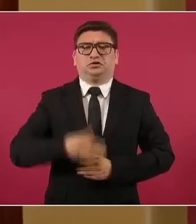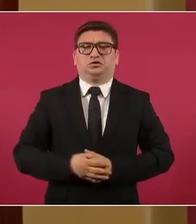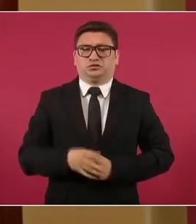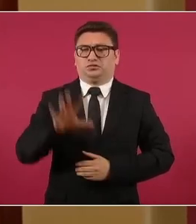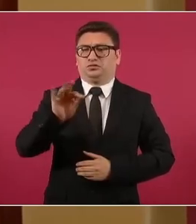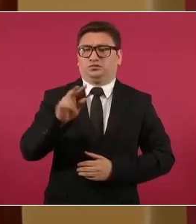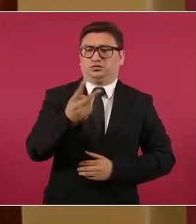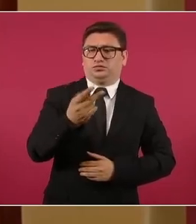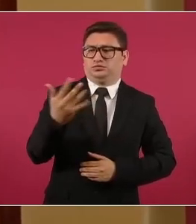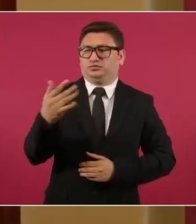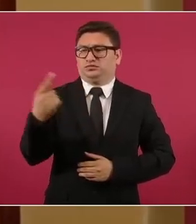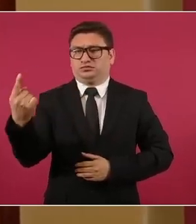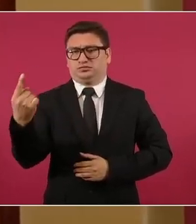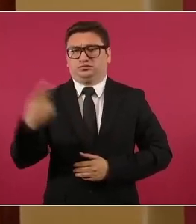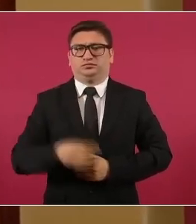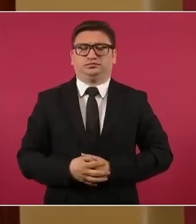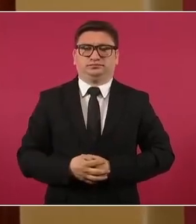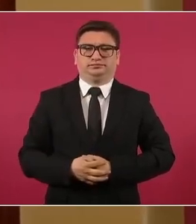42, 51.